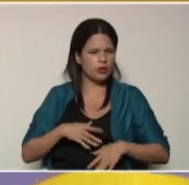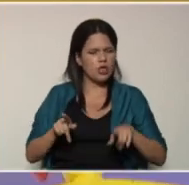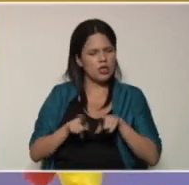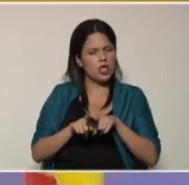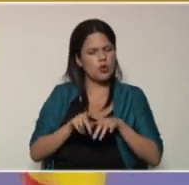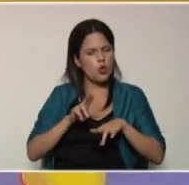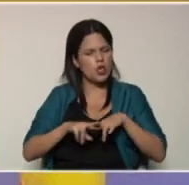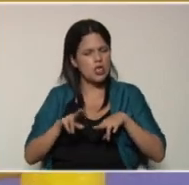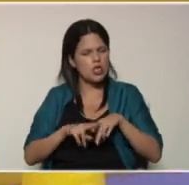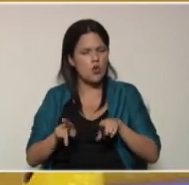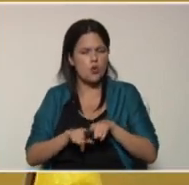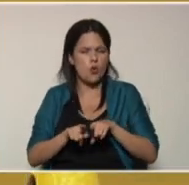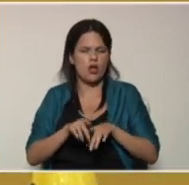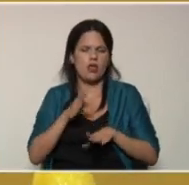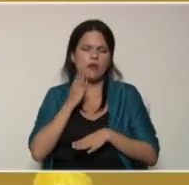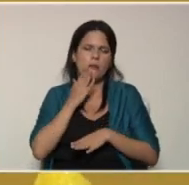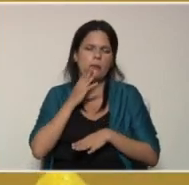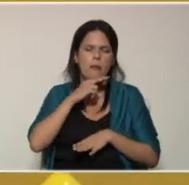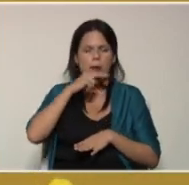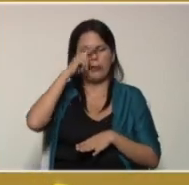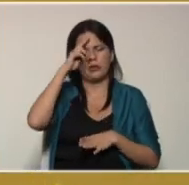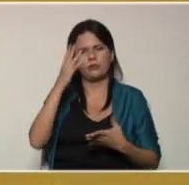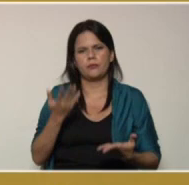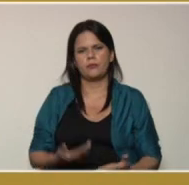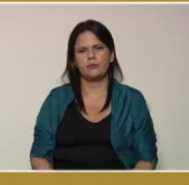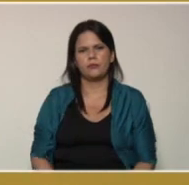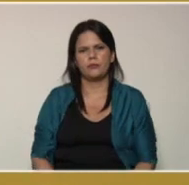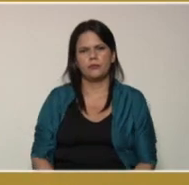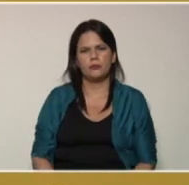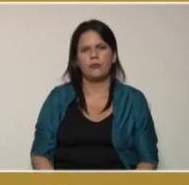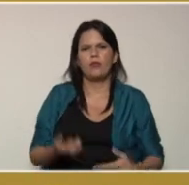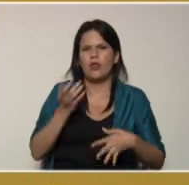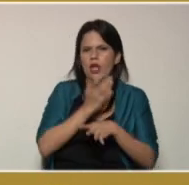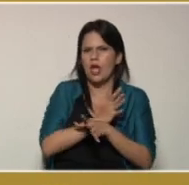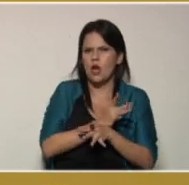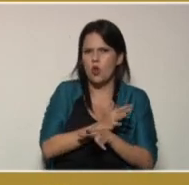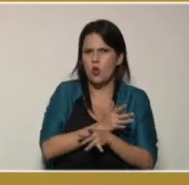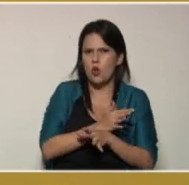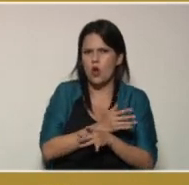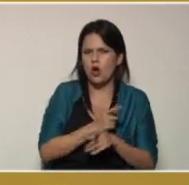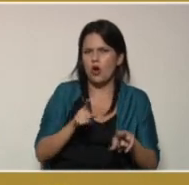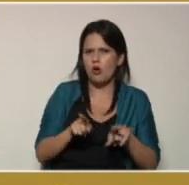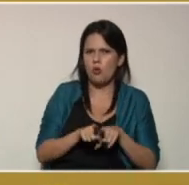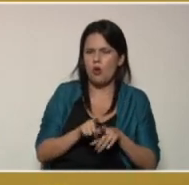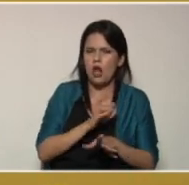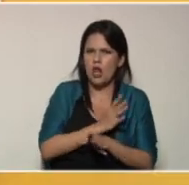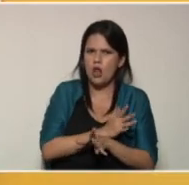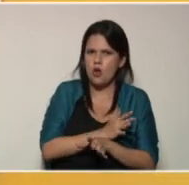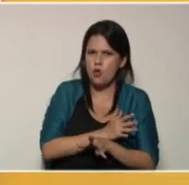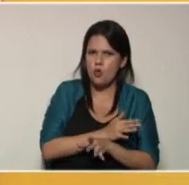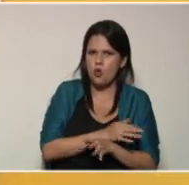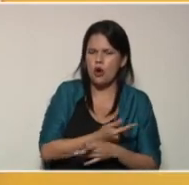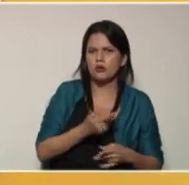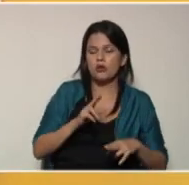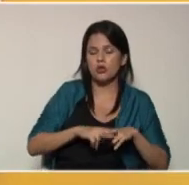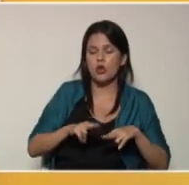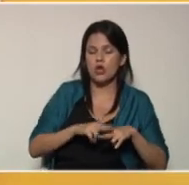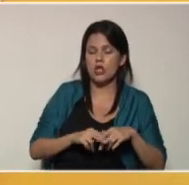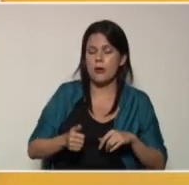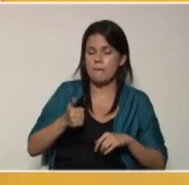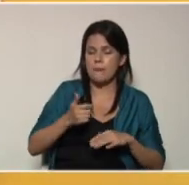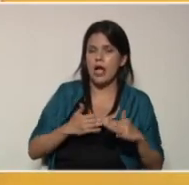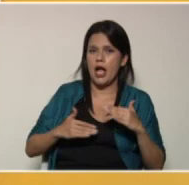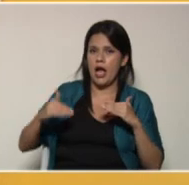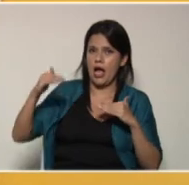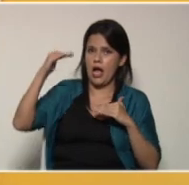el niño, pero no los obliguemos a dormir. El juego, igual aquí el juego, estos son los niños más grandecitos,